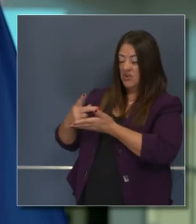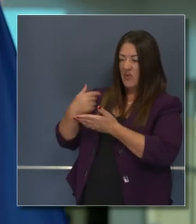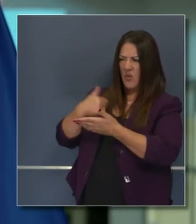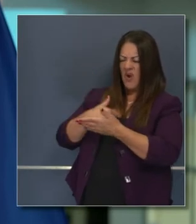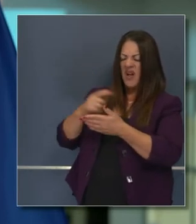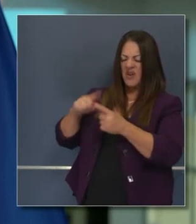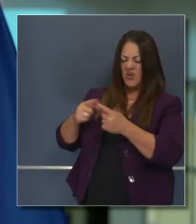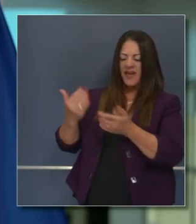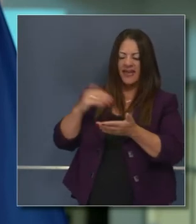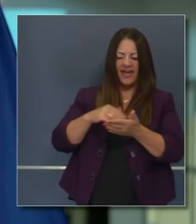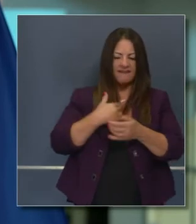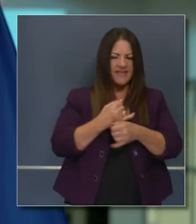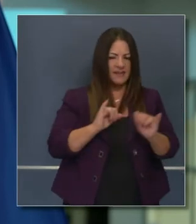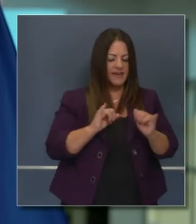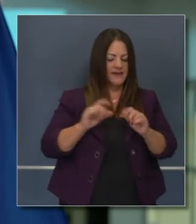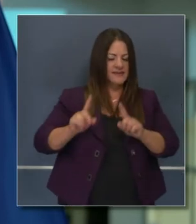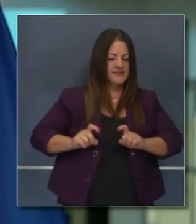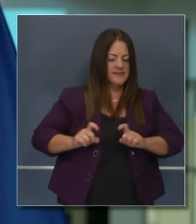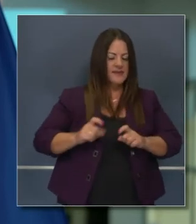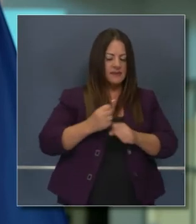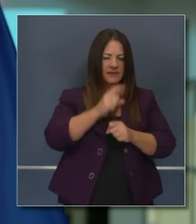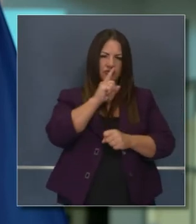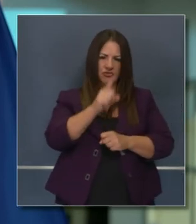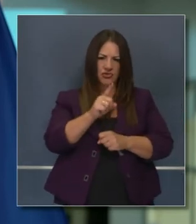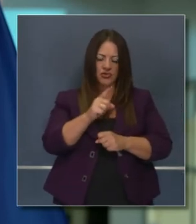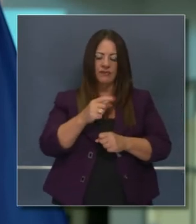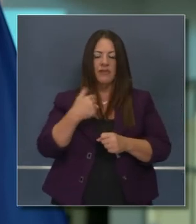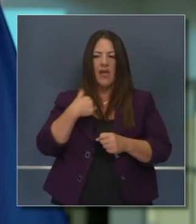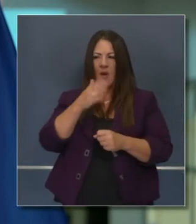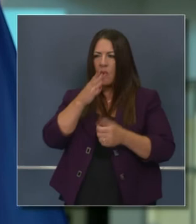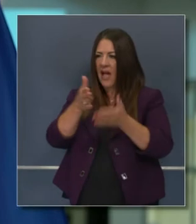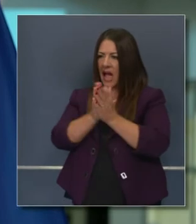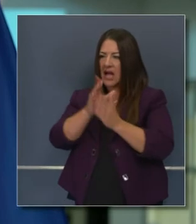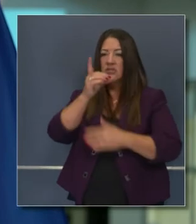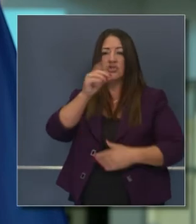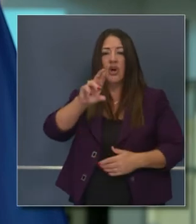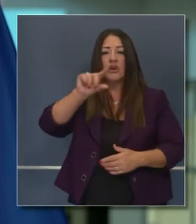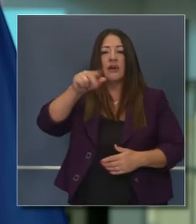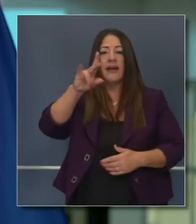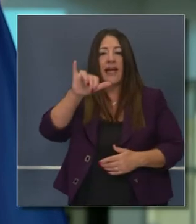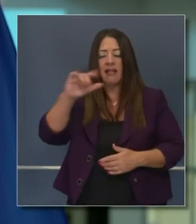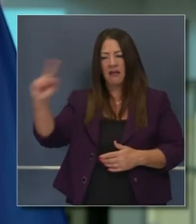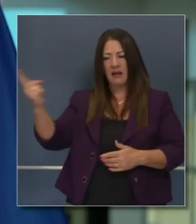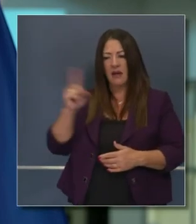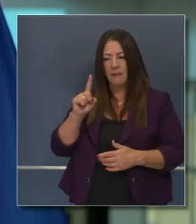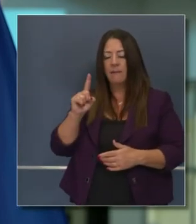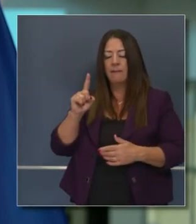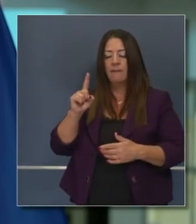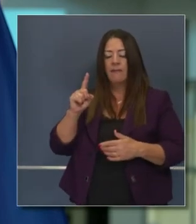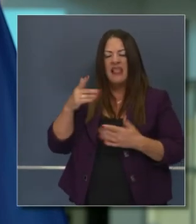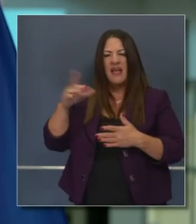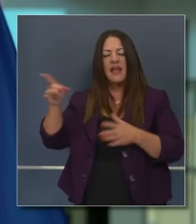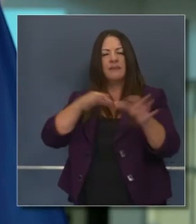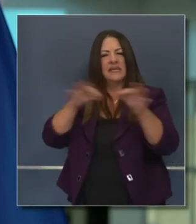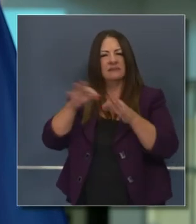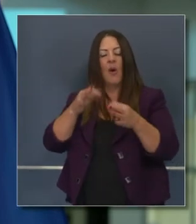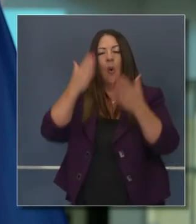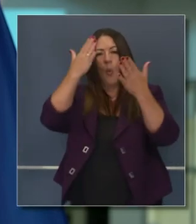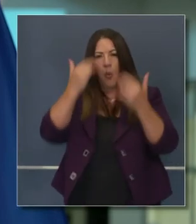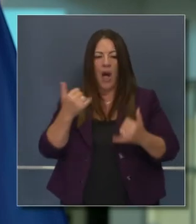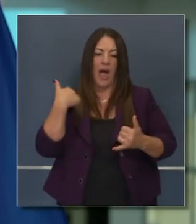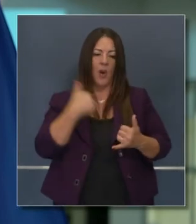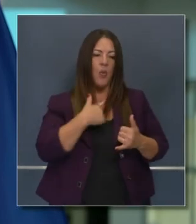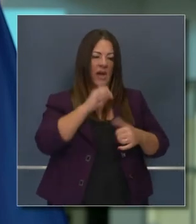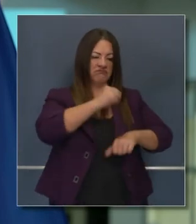esto invito otra vez al doctor Galley, que seguramente tendrá más que decir específicamente sobre el por qué pensamos que